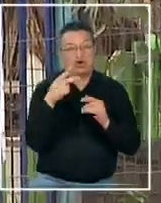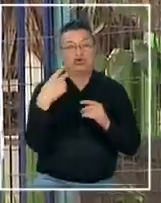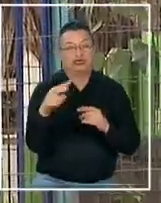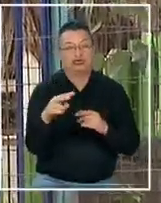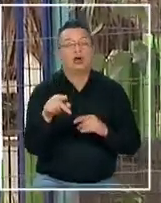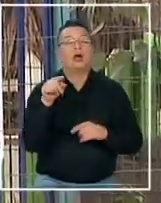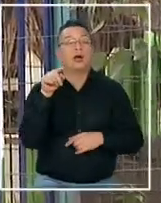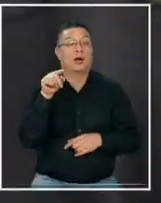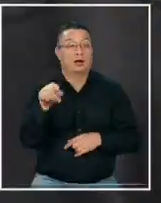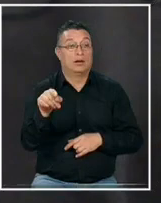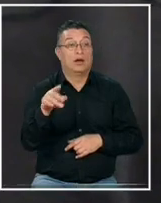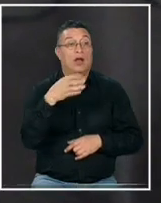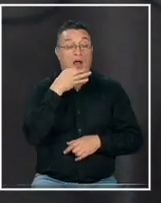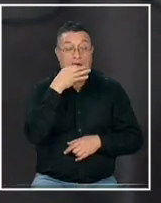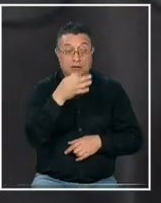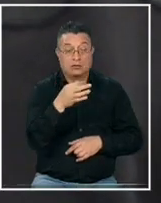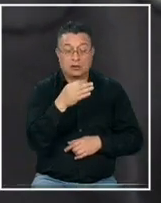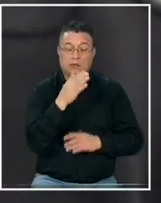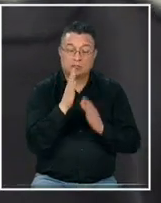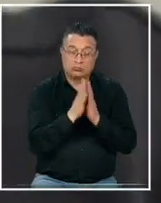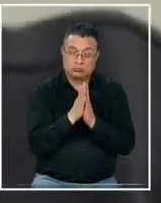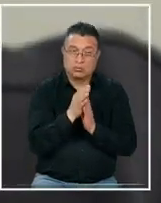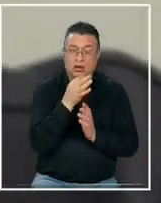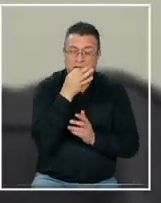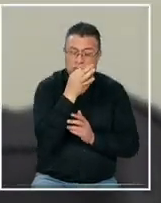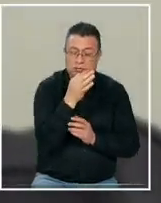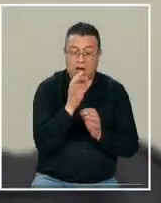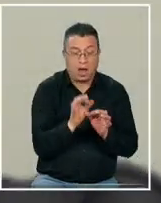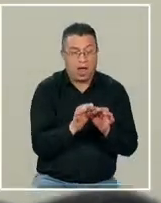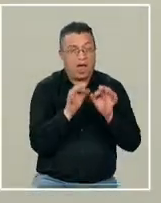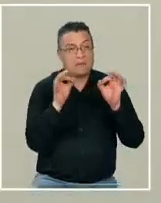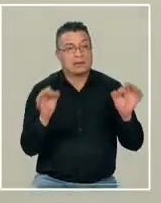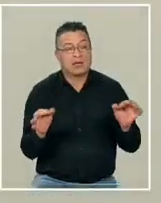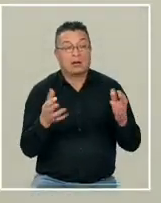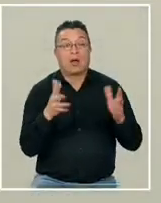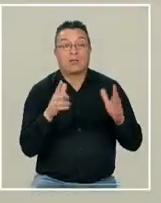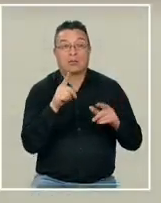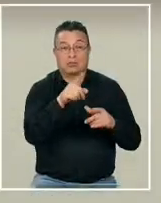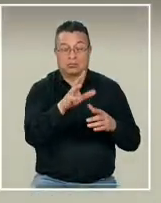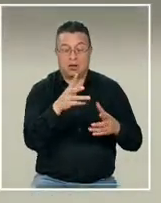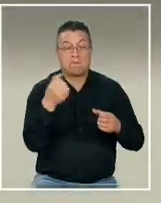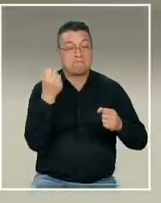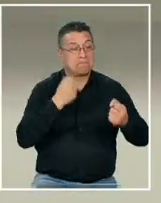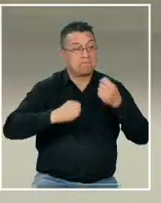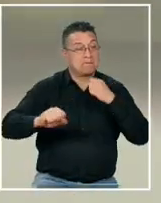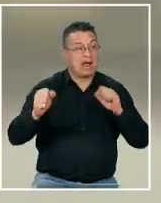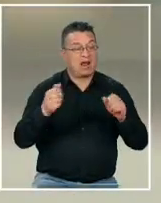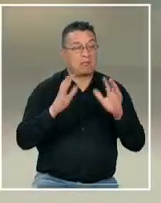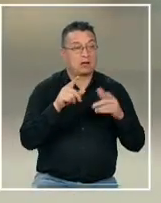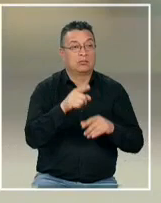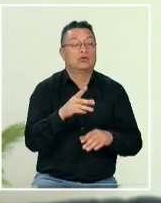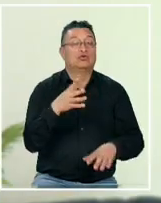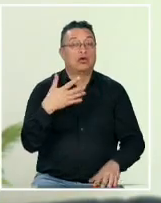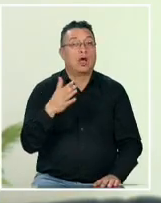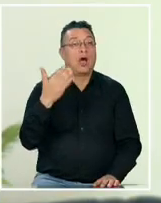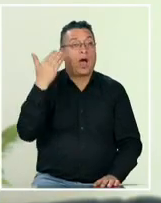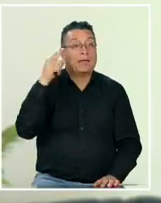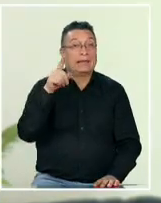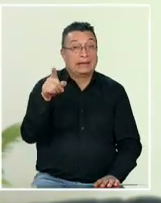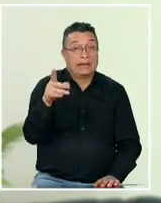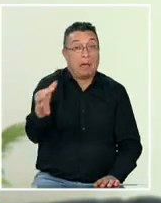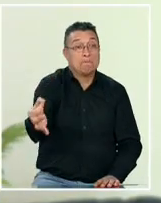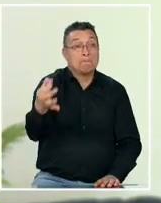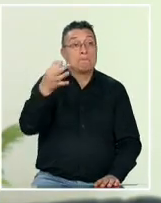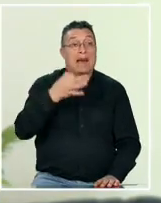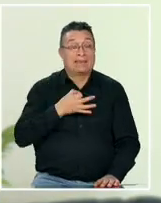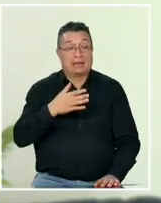les habría realizado además una sugerencia bastante particular ante el supuesto mal comportamiento de su hijo se llega un momento donde ellos me dicen